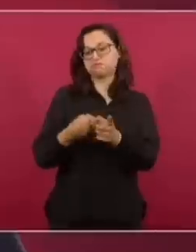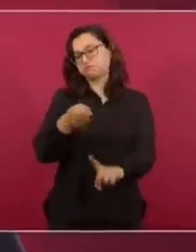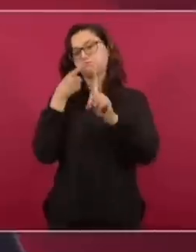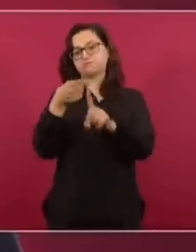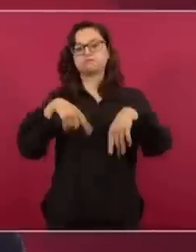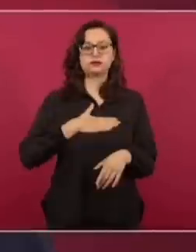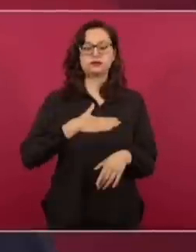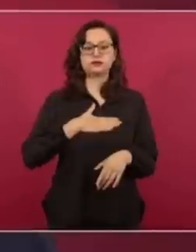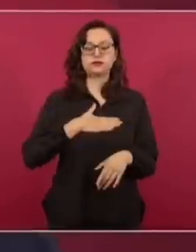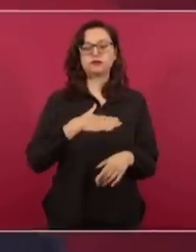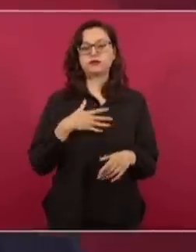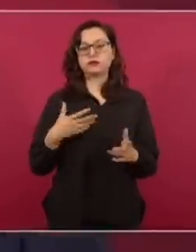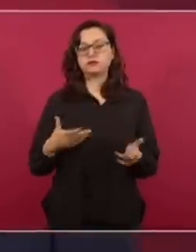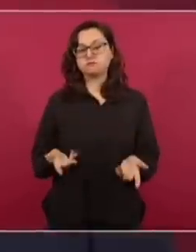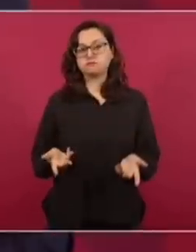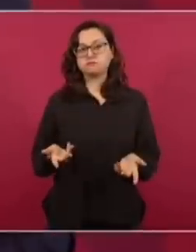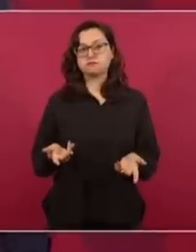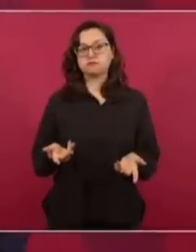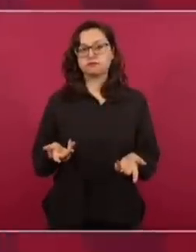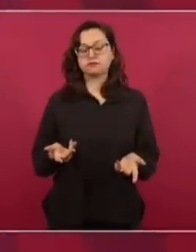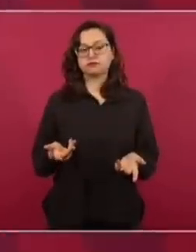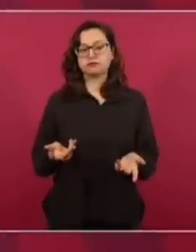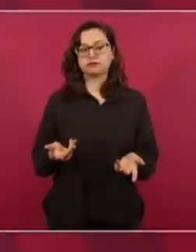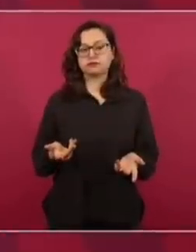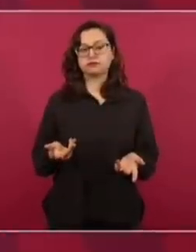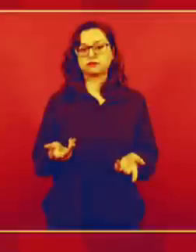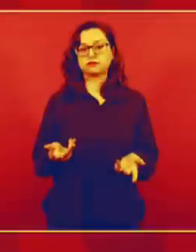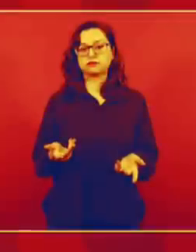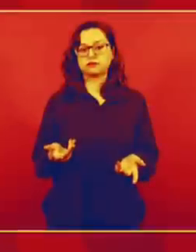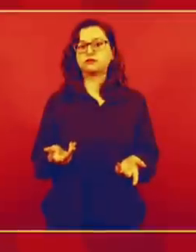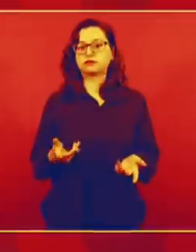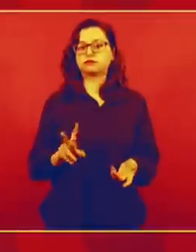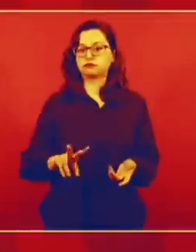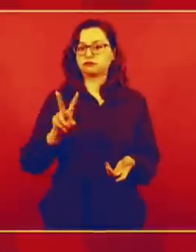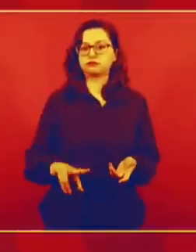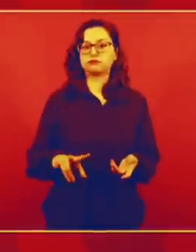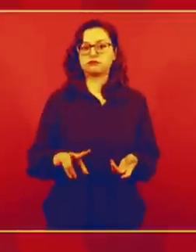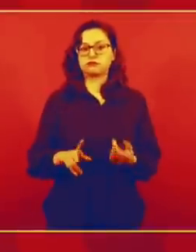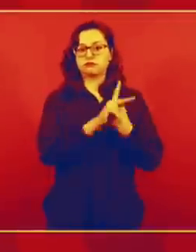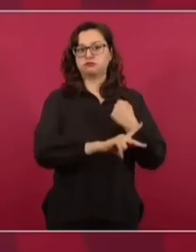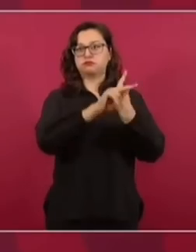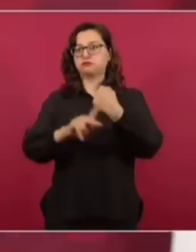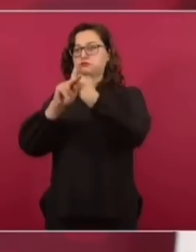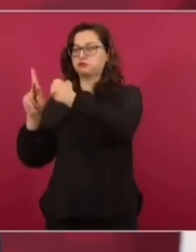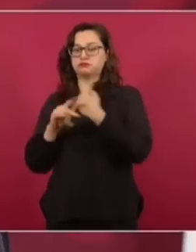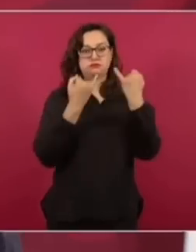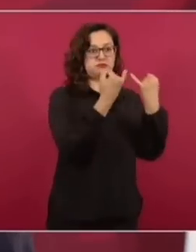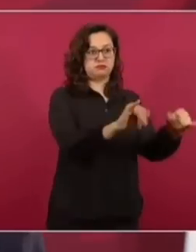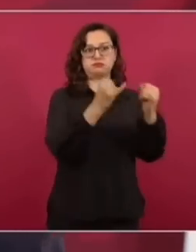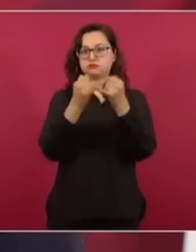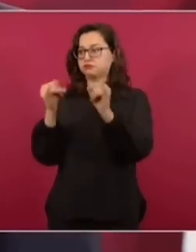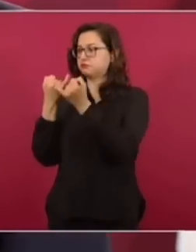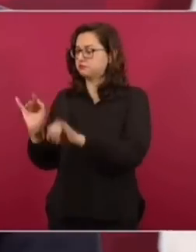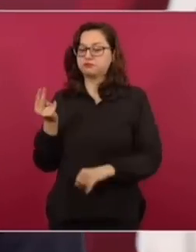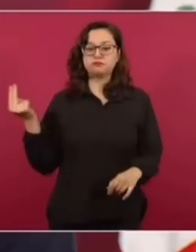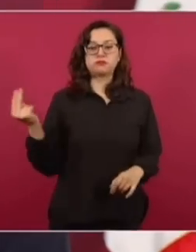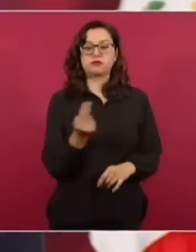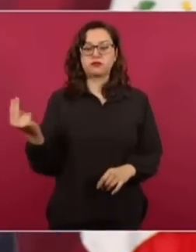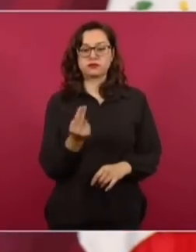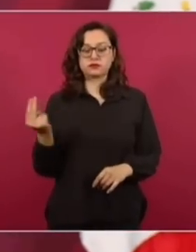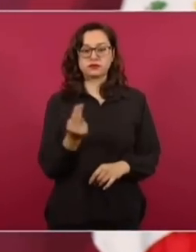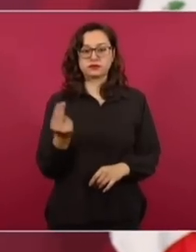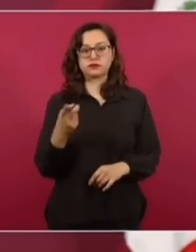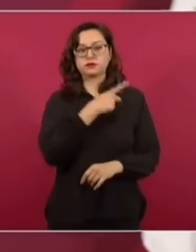por la justicia y por la independencia de los pueblos. No olvidemos los principios